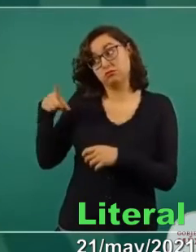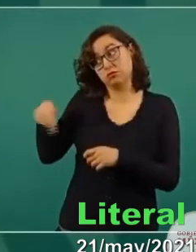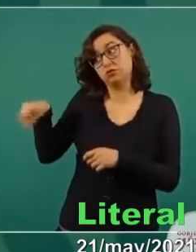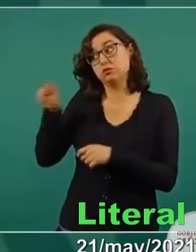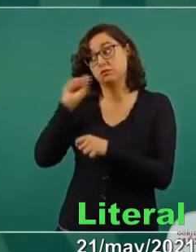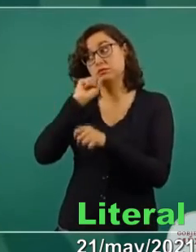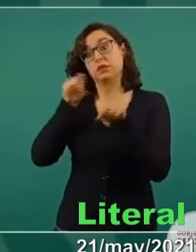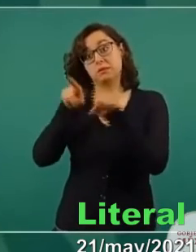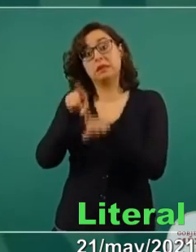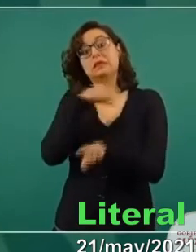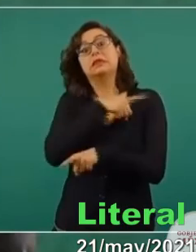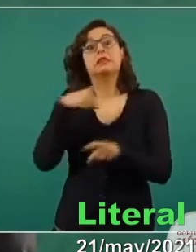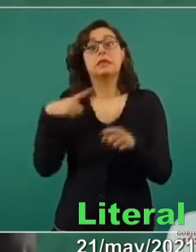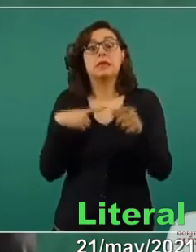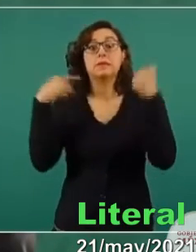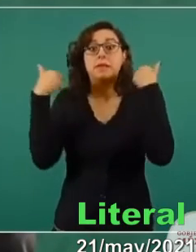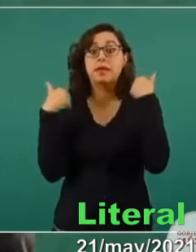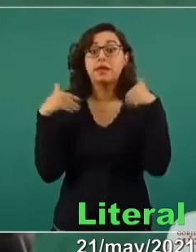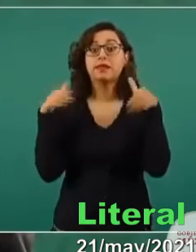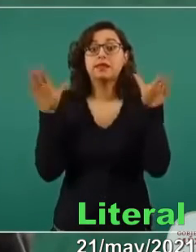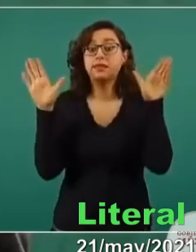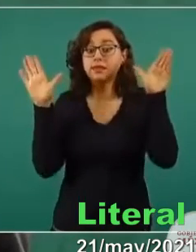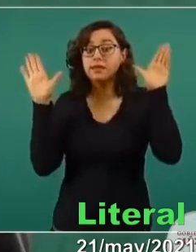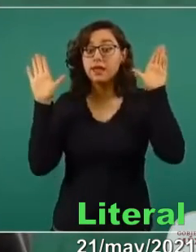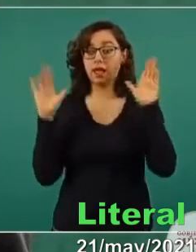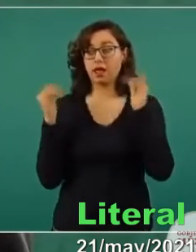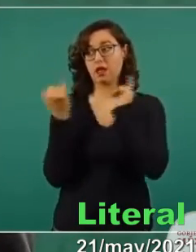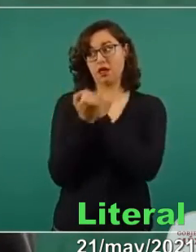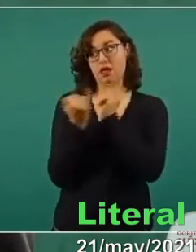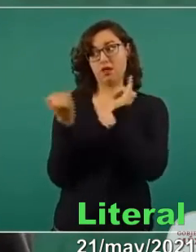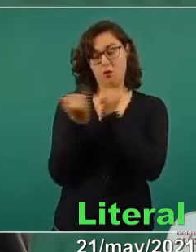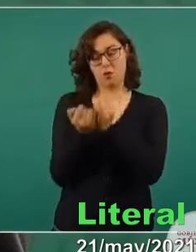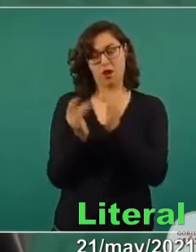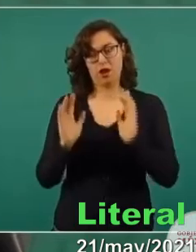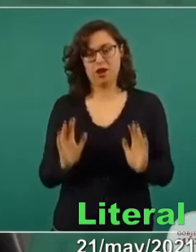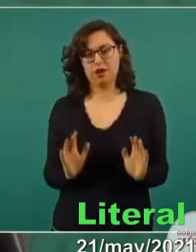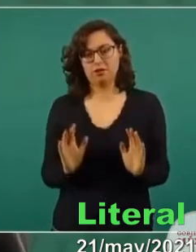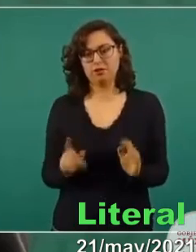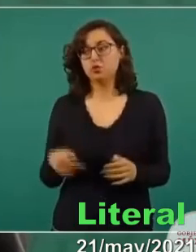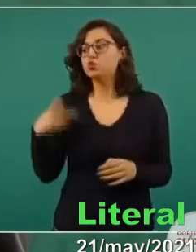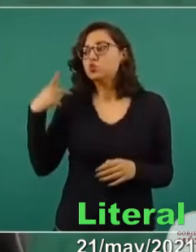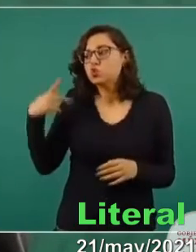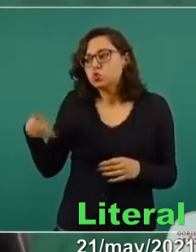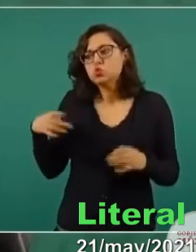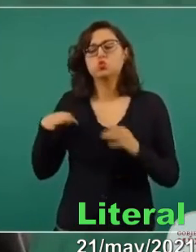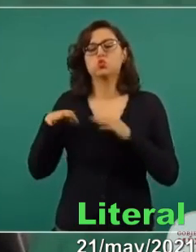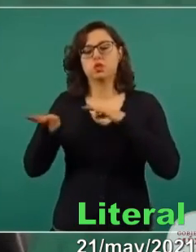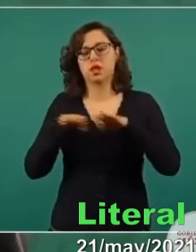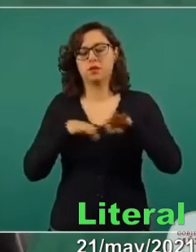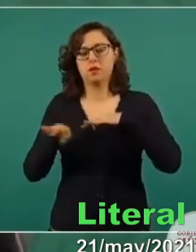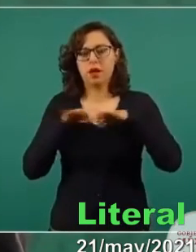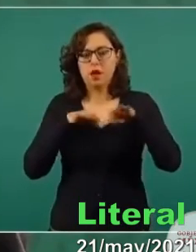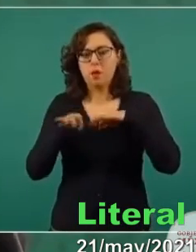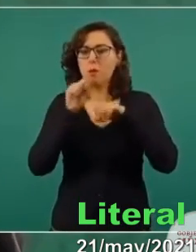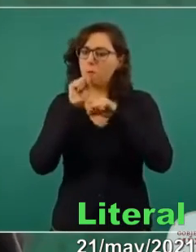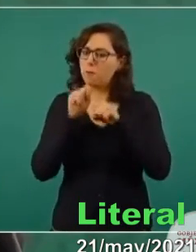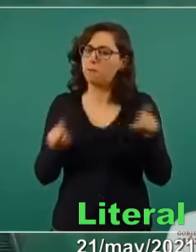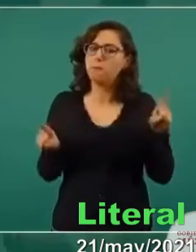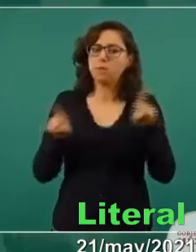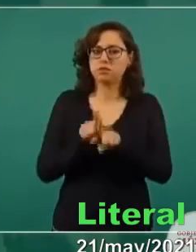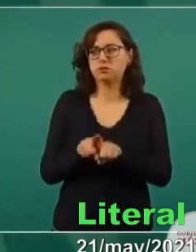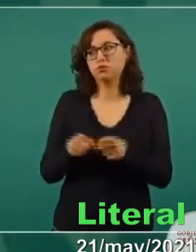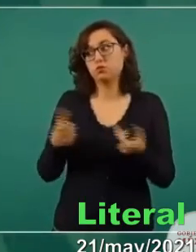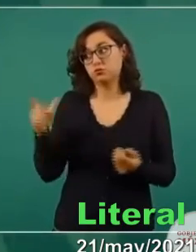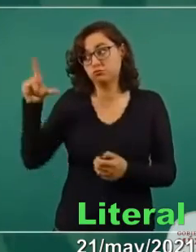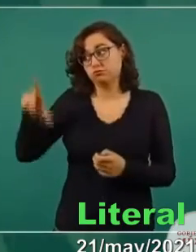el trabajo, la función básica de todos